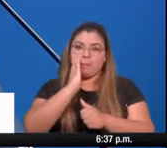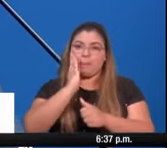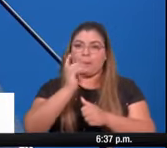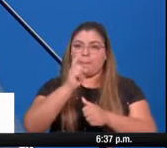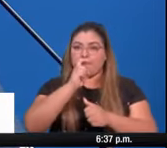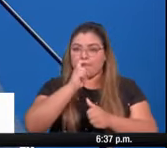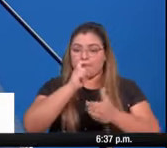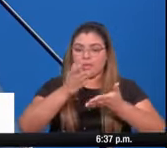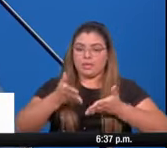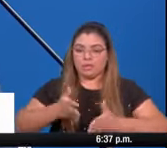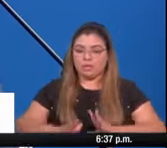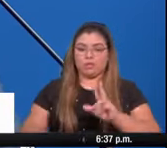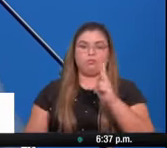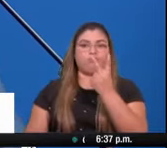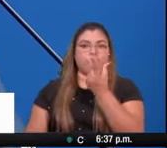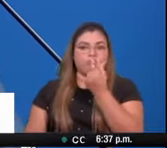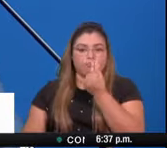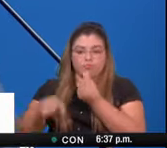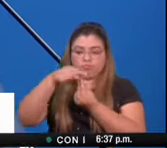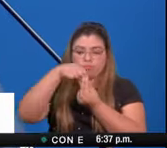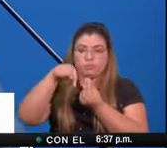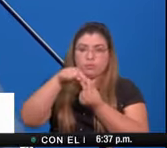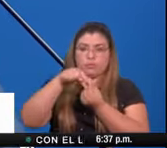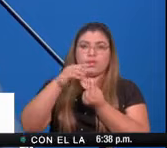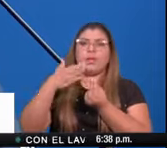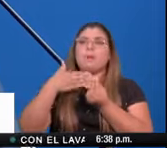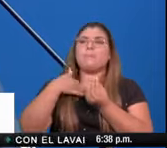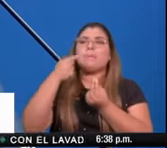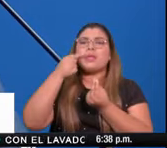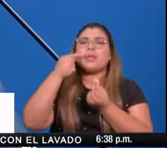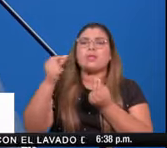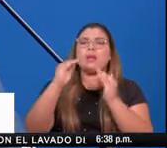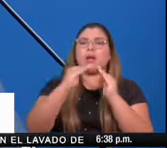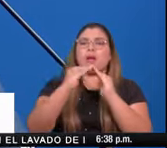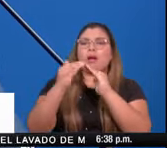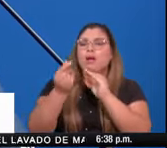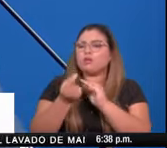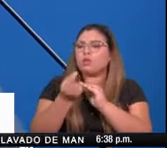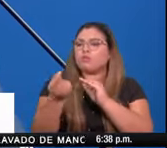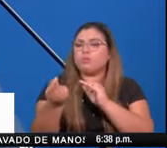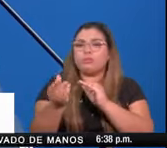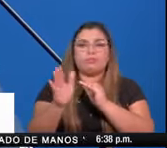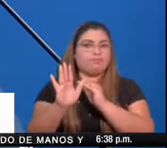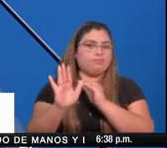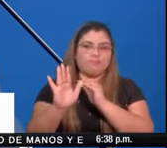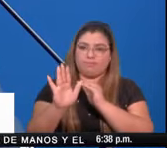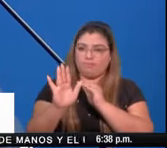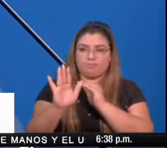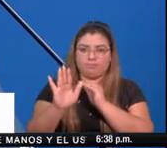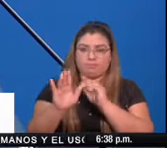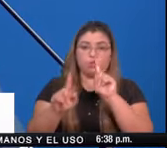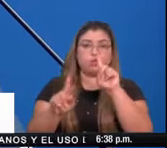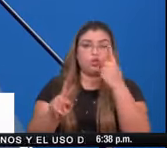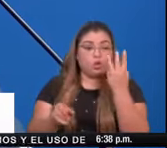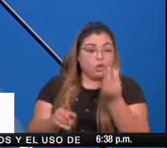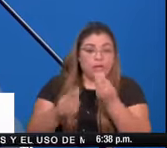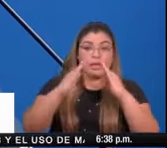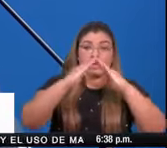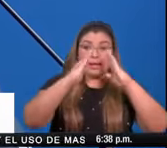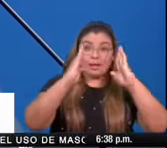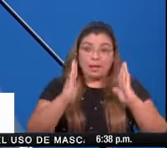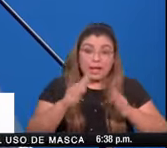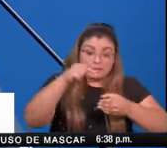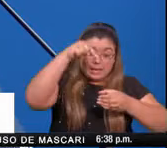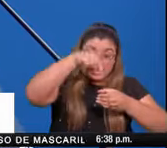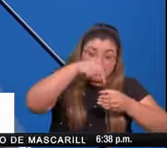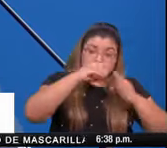misma es importante reiterar que la burbuja familiar está compuesta por aquellas personas que viven en una misma